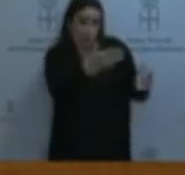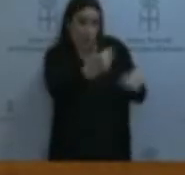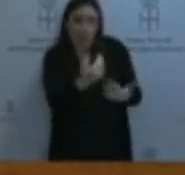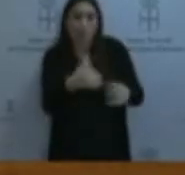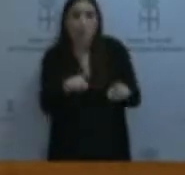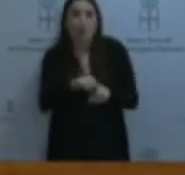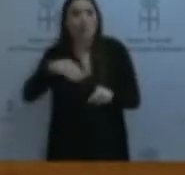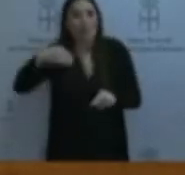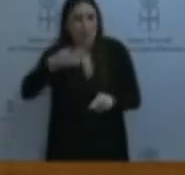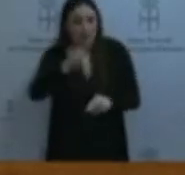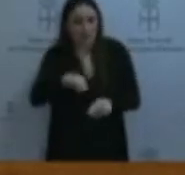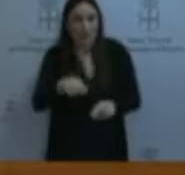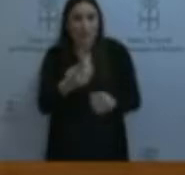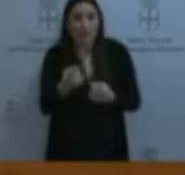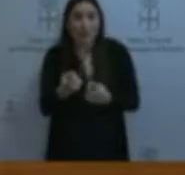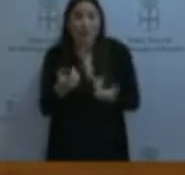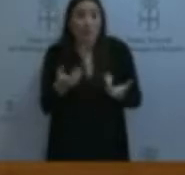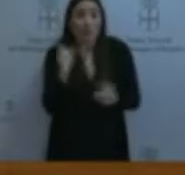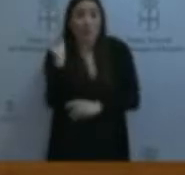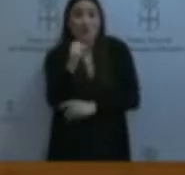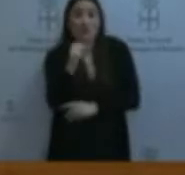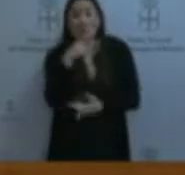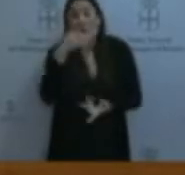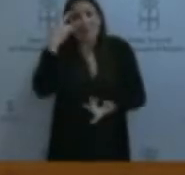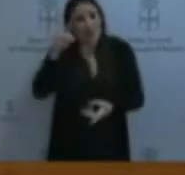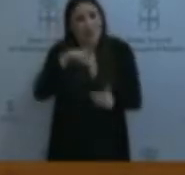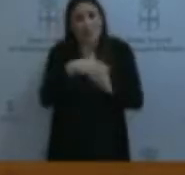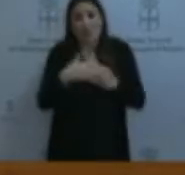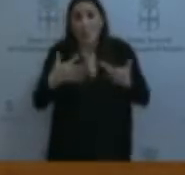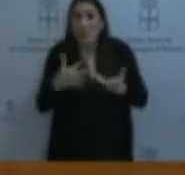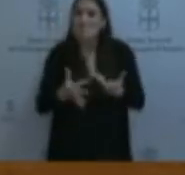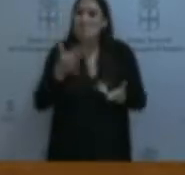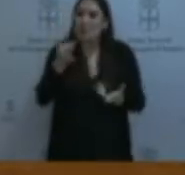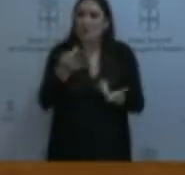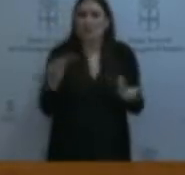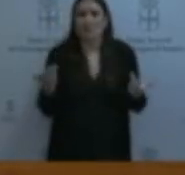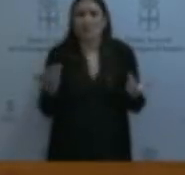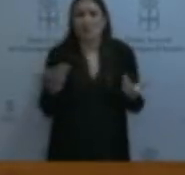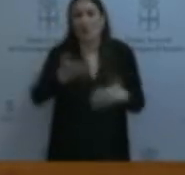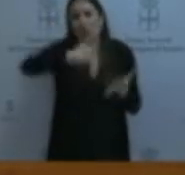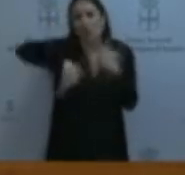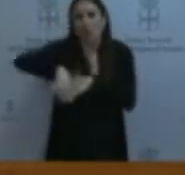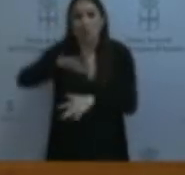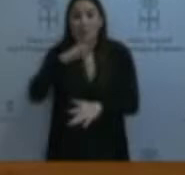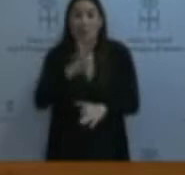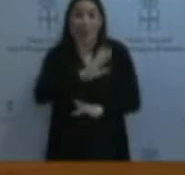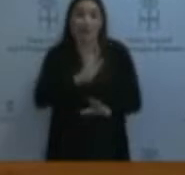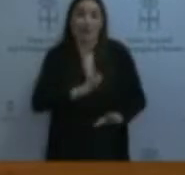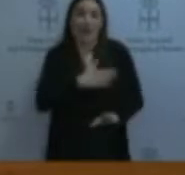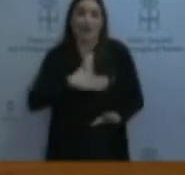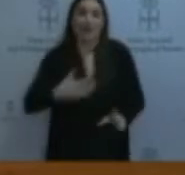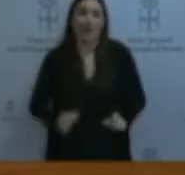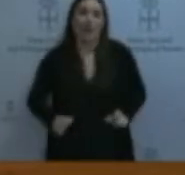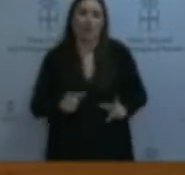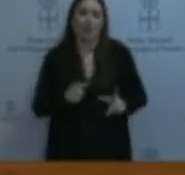presidente, se empecina, no en ignorar, porque sabe cómo están las cosas, sino en eludirlo con el único objetivo de eliminar costes en